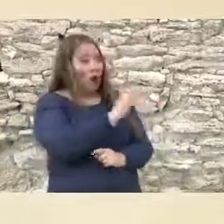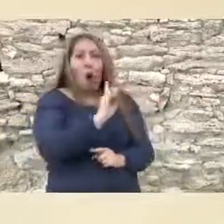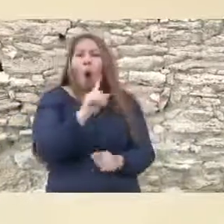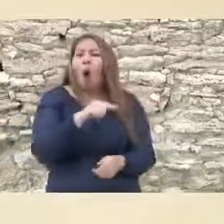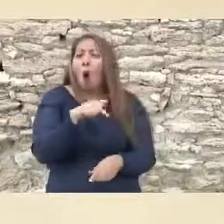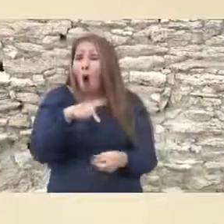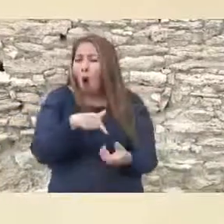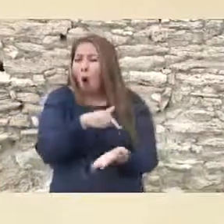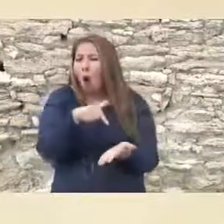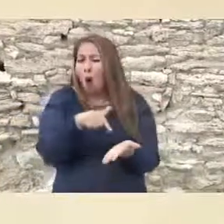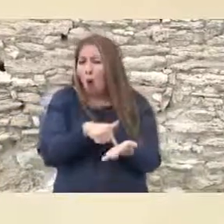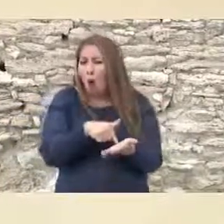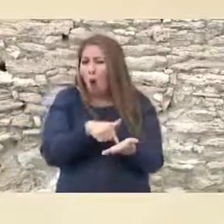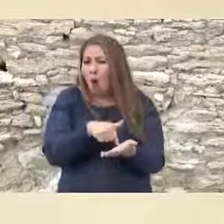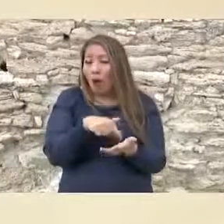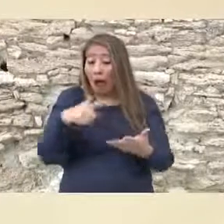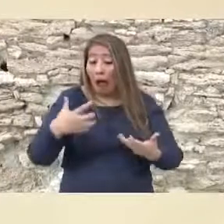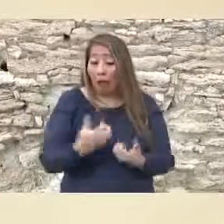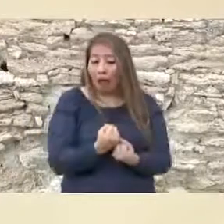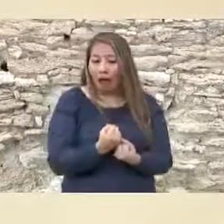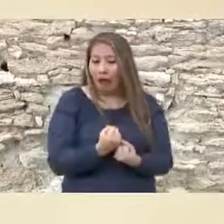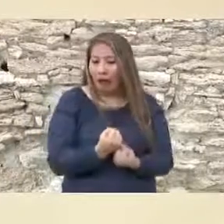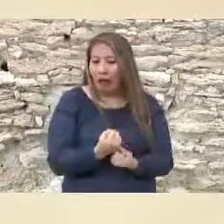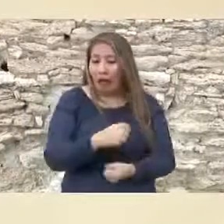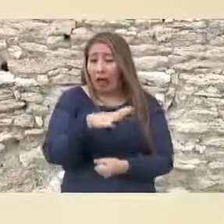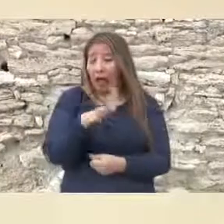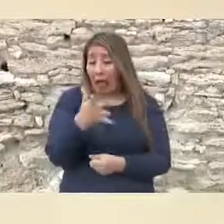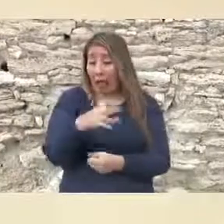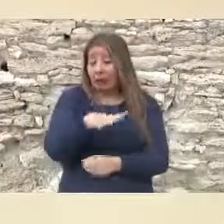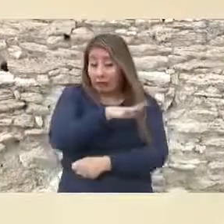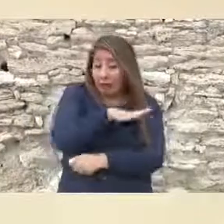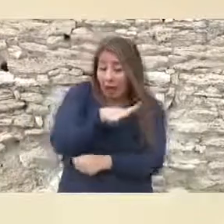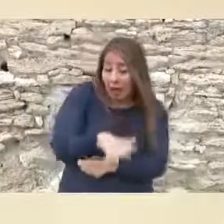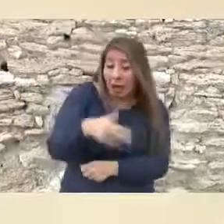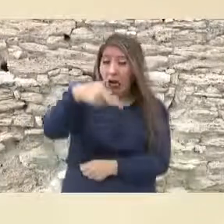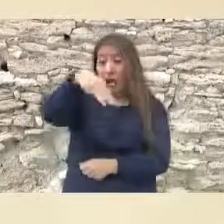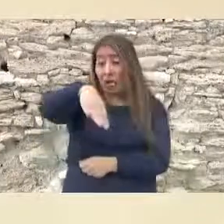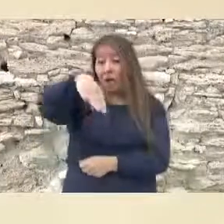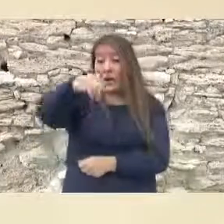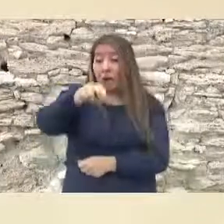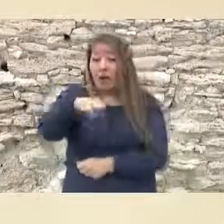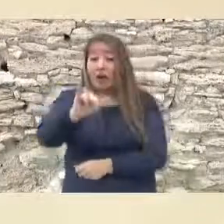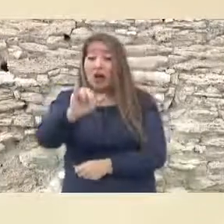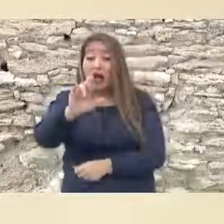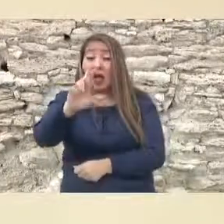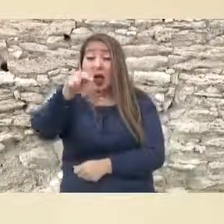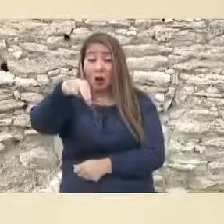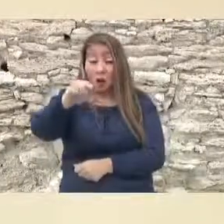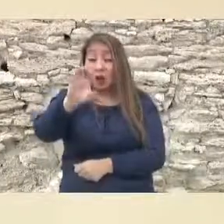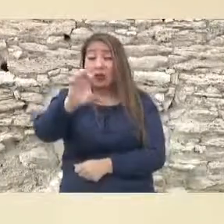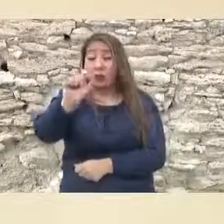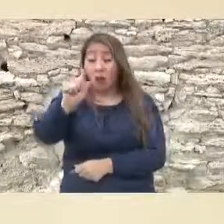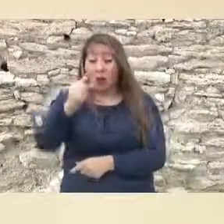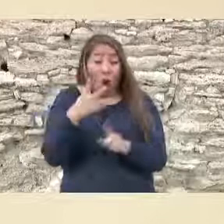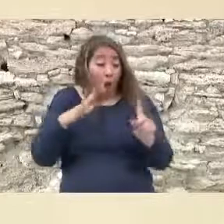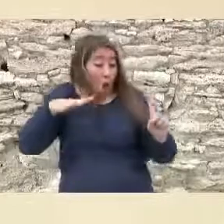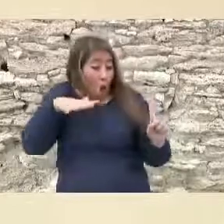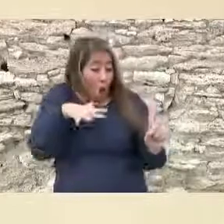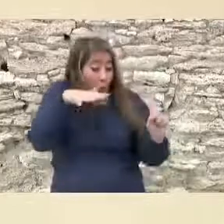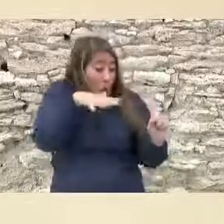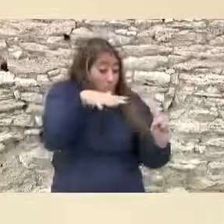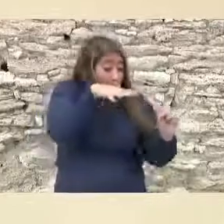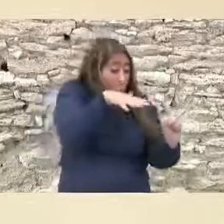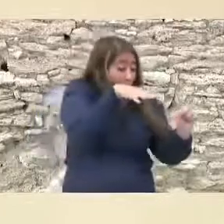como el lugar donde se mantuvo a salvo el general Mariano Escobedo cuando enfrentaba la persecución de los invasores durante la